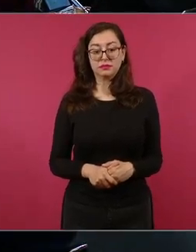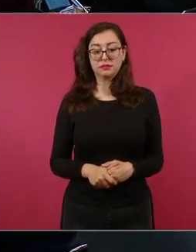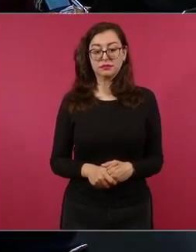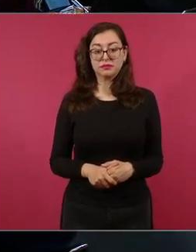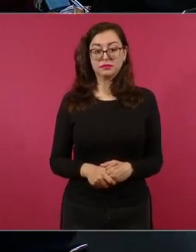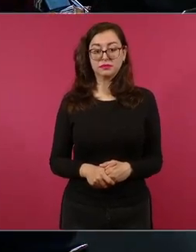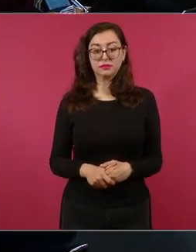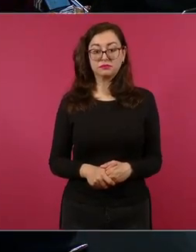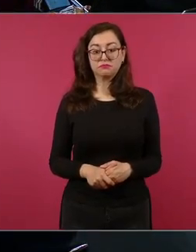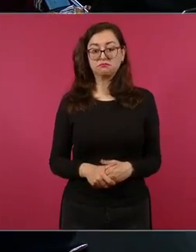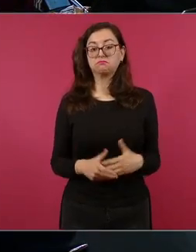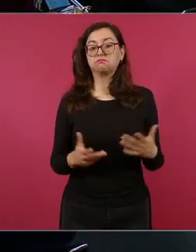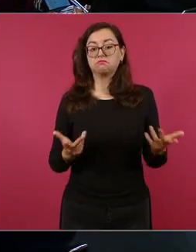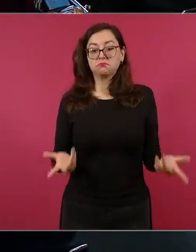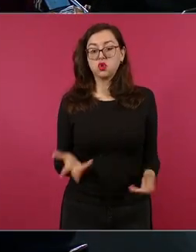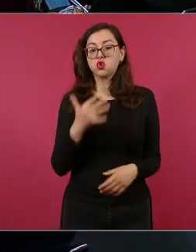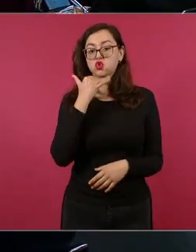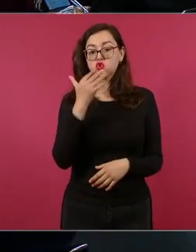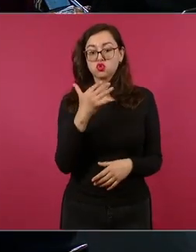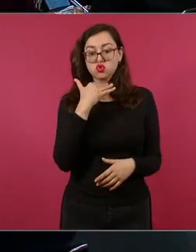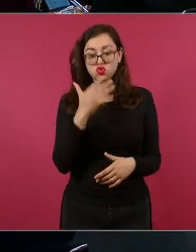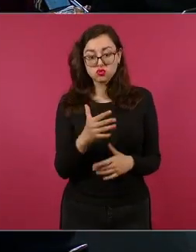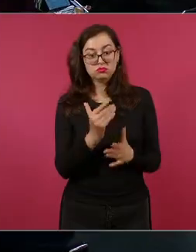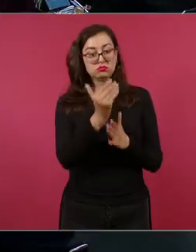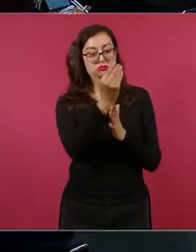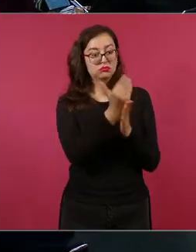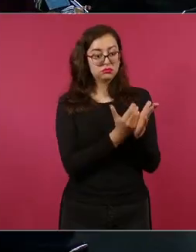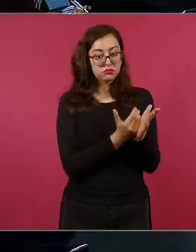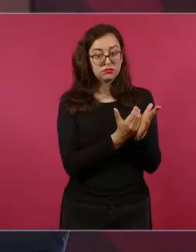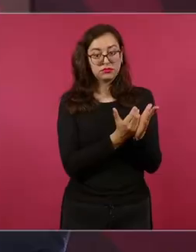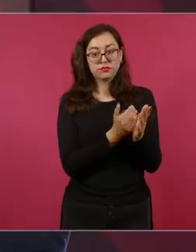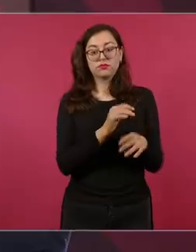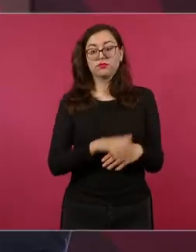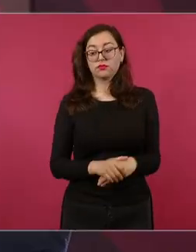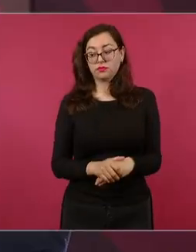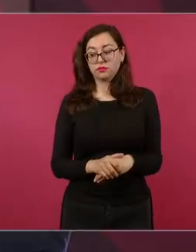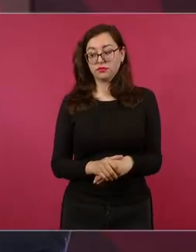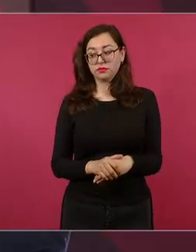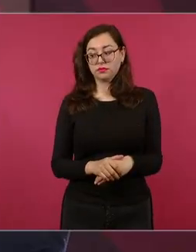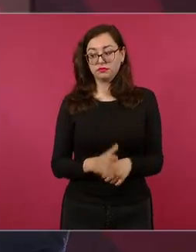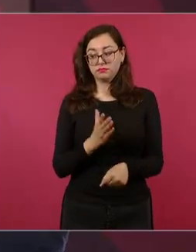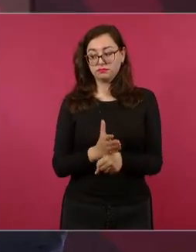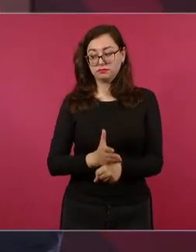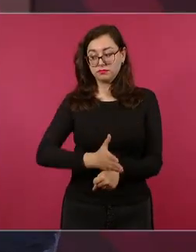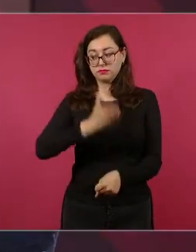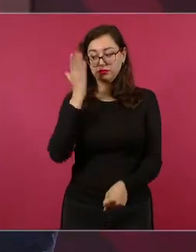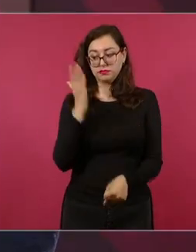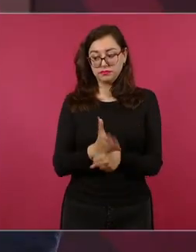combatimos la corrupción combatimos la impunidad